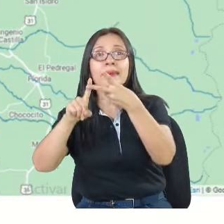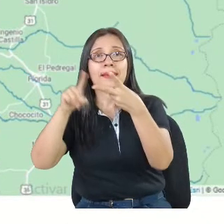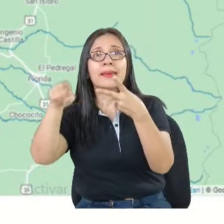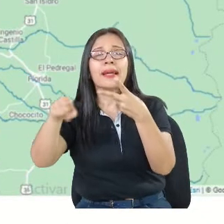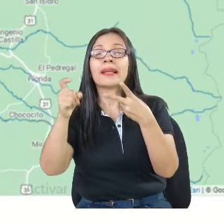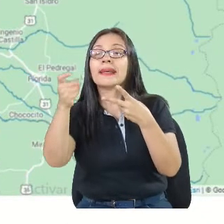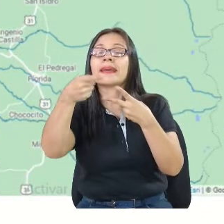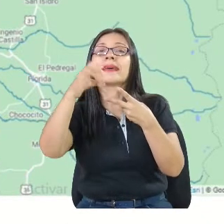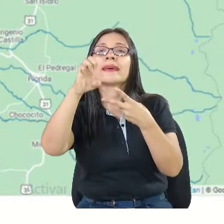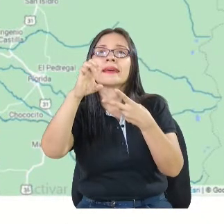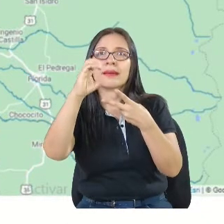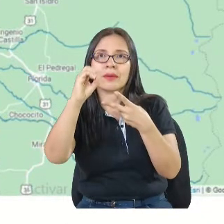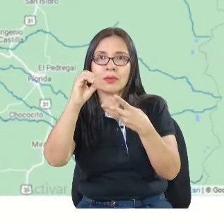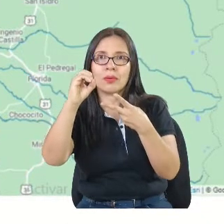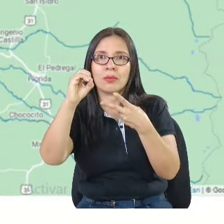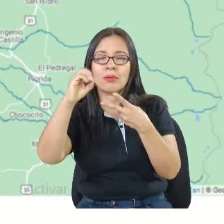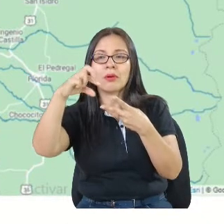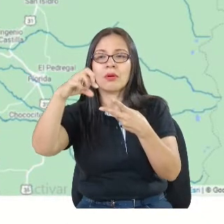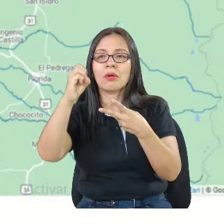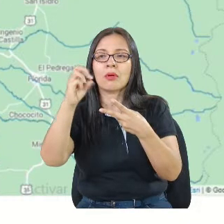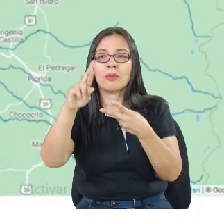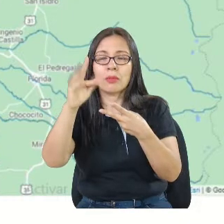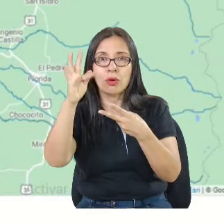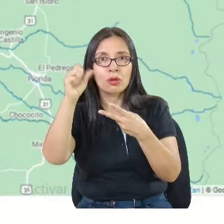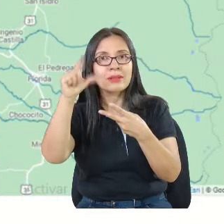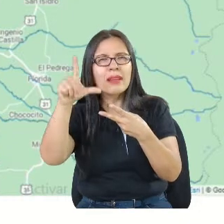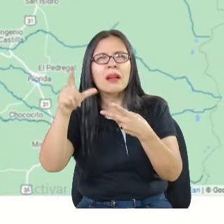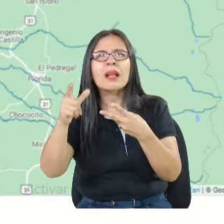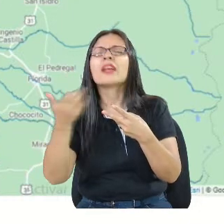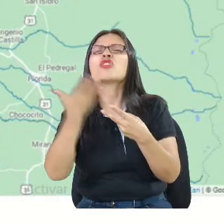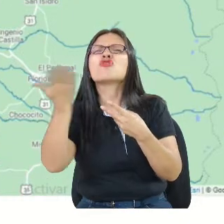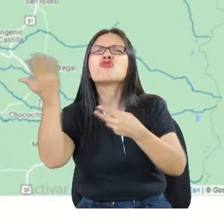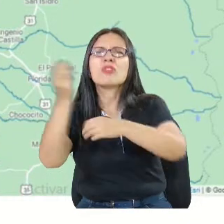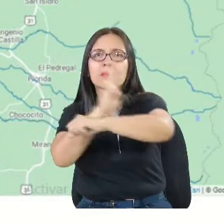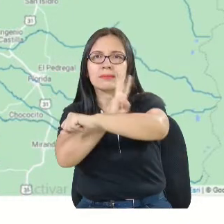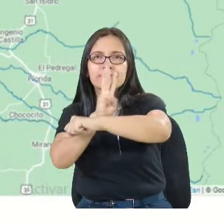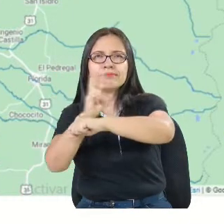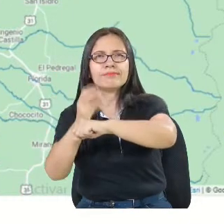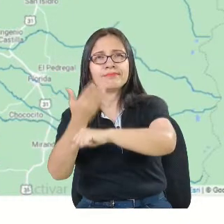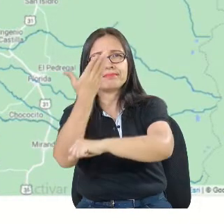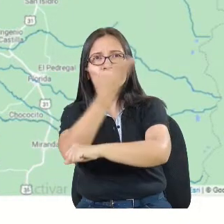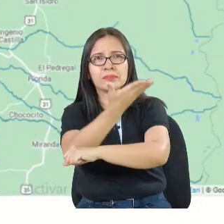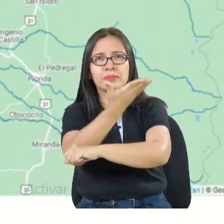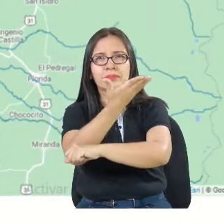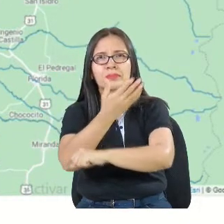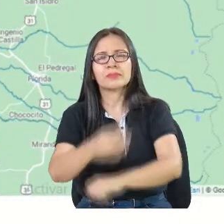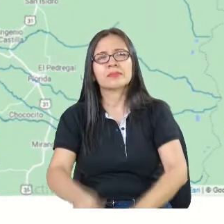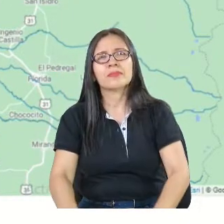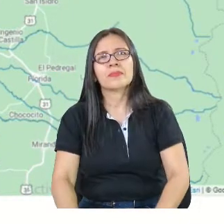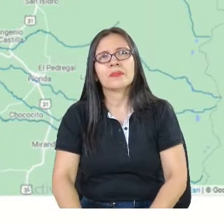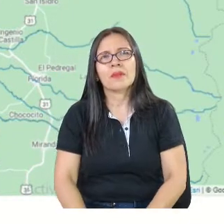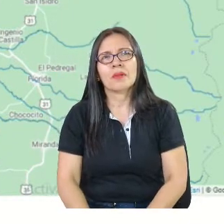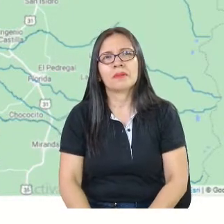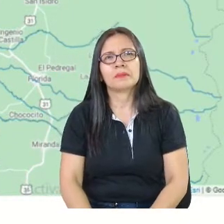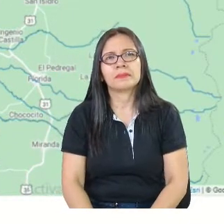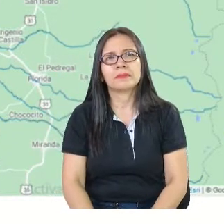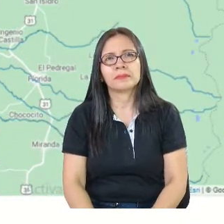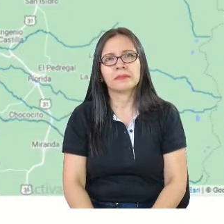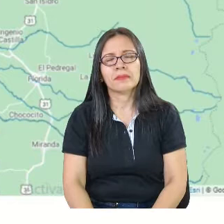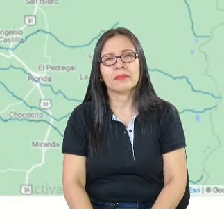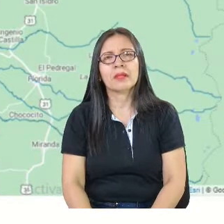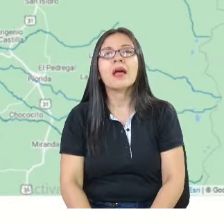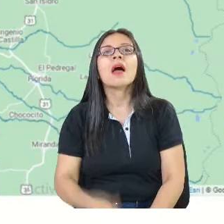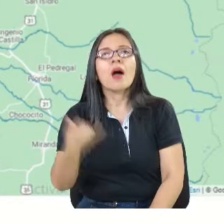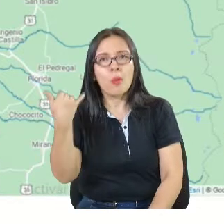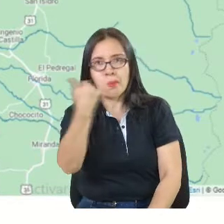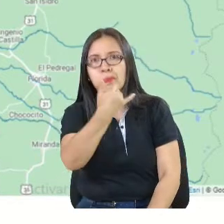lo encuentran disponible en la página www.satic.cali.gov.co Ahí